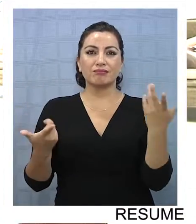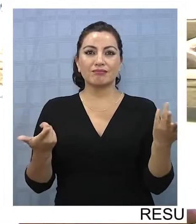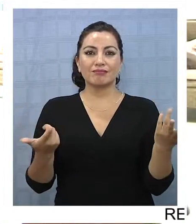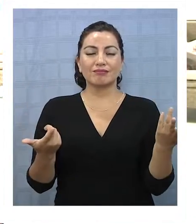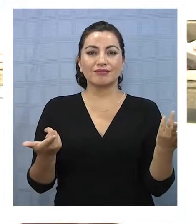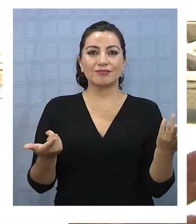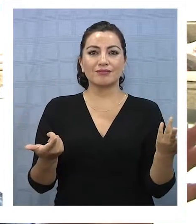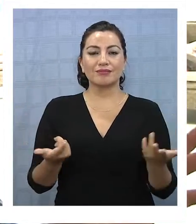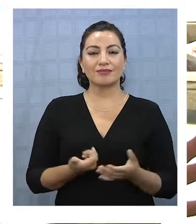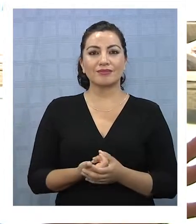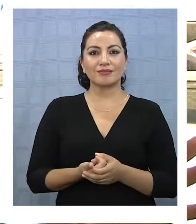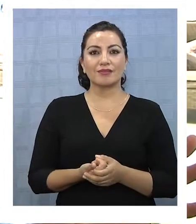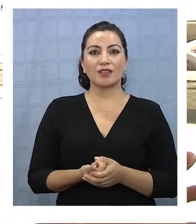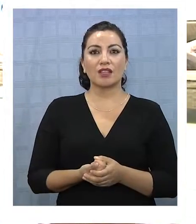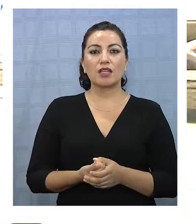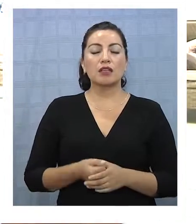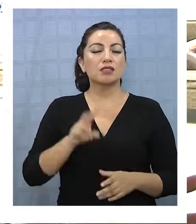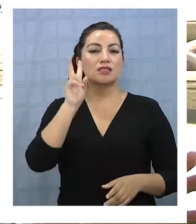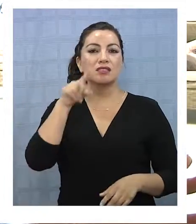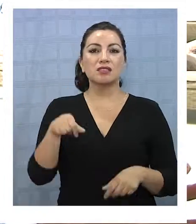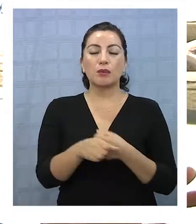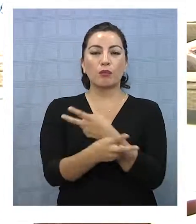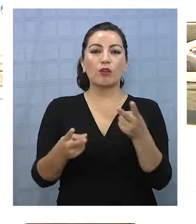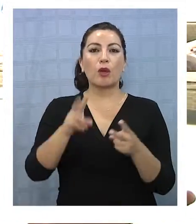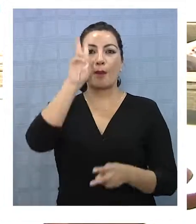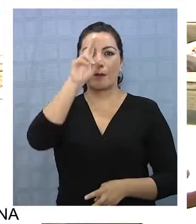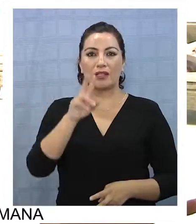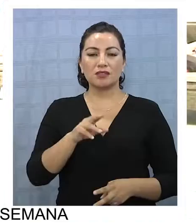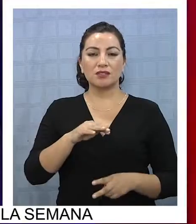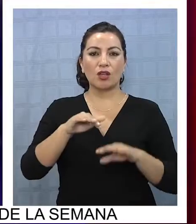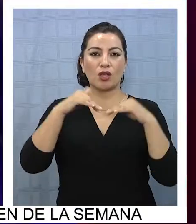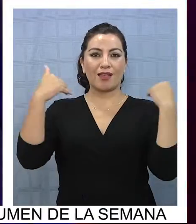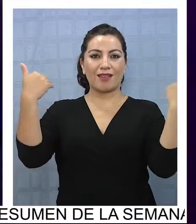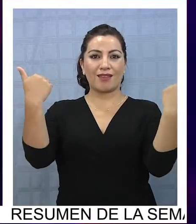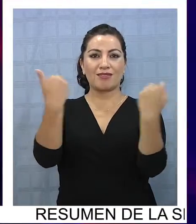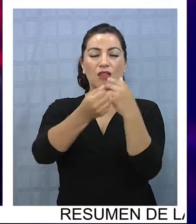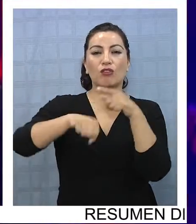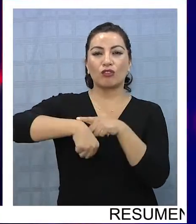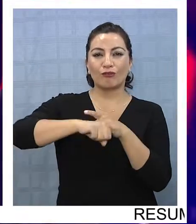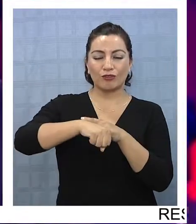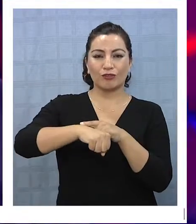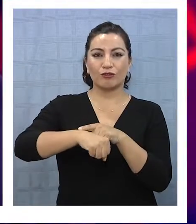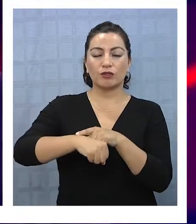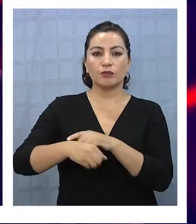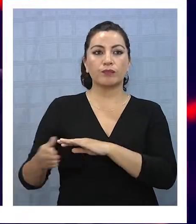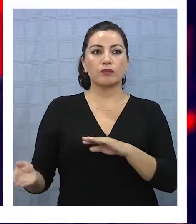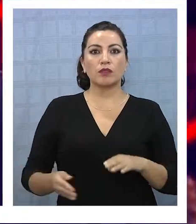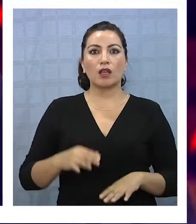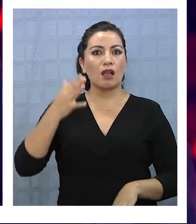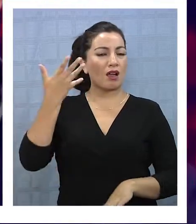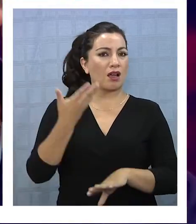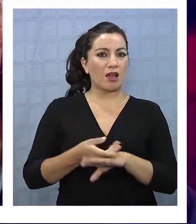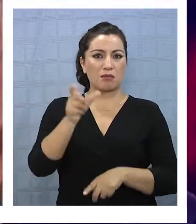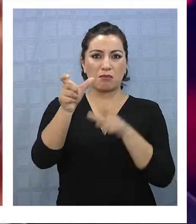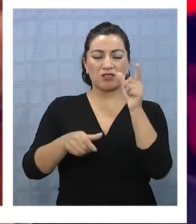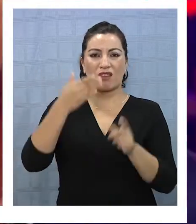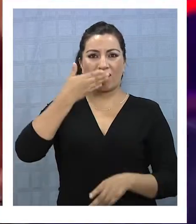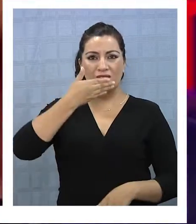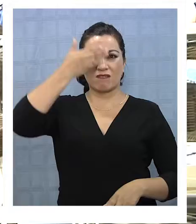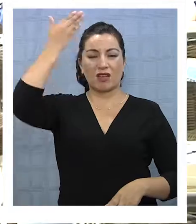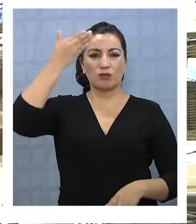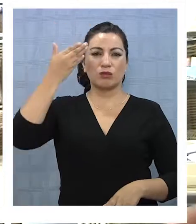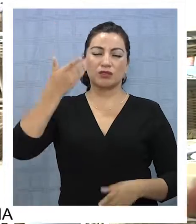sin público, como los estadios de fútbol en la televisión abierta. La parrilla artística carece de grandes figuras